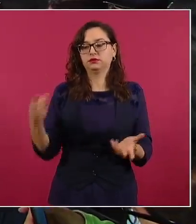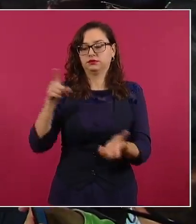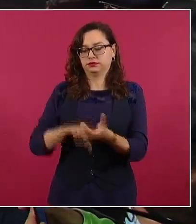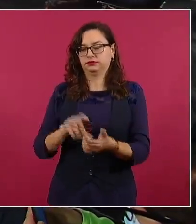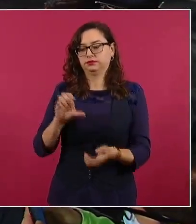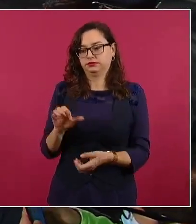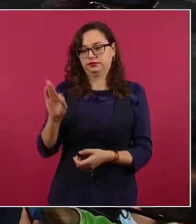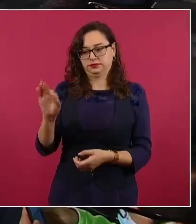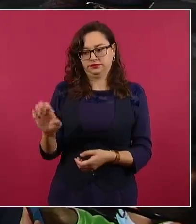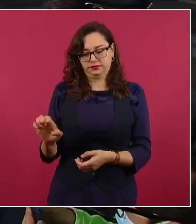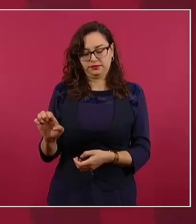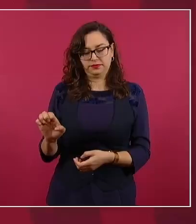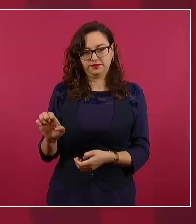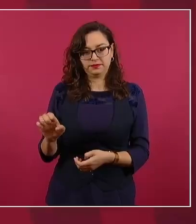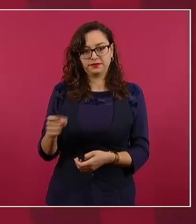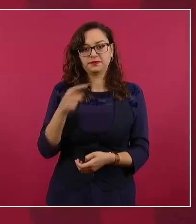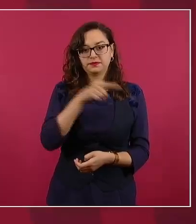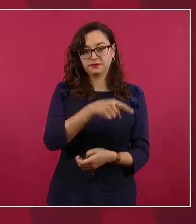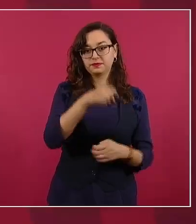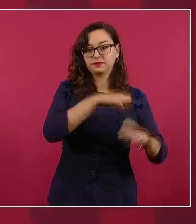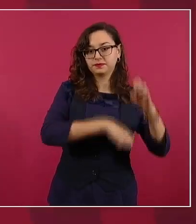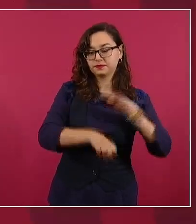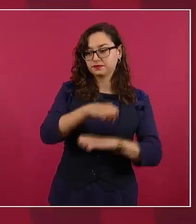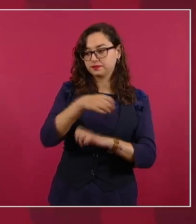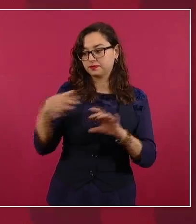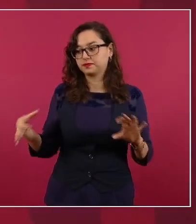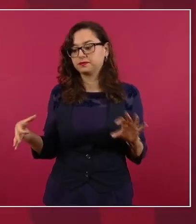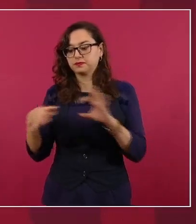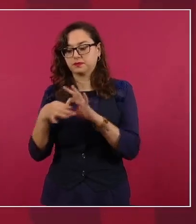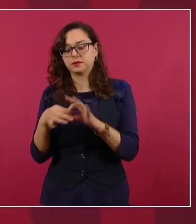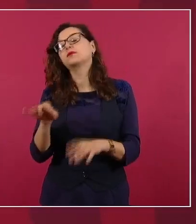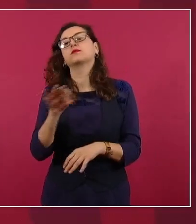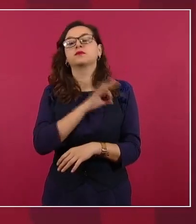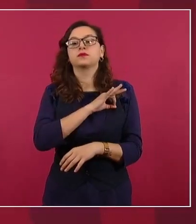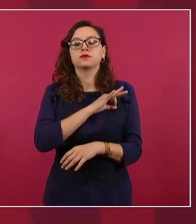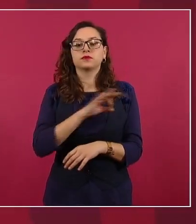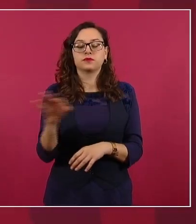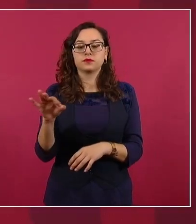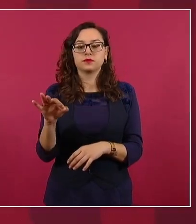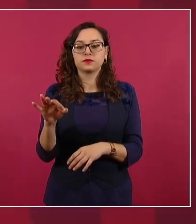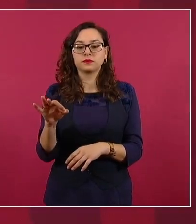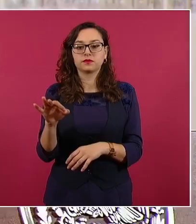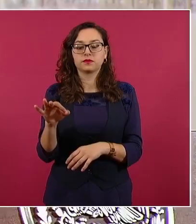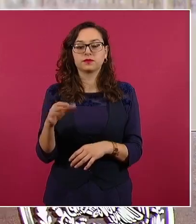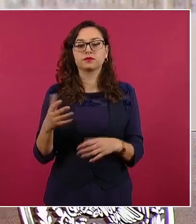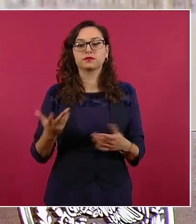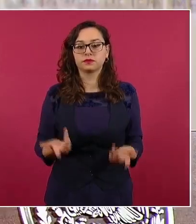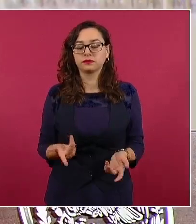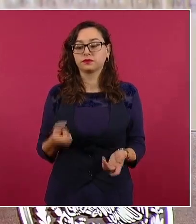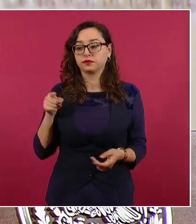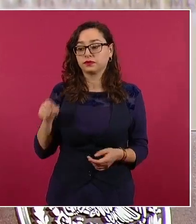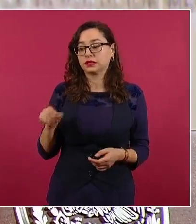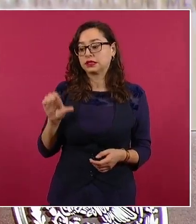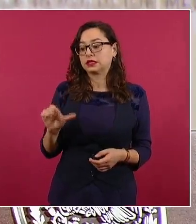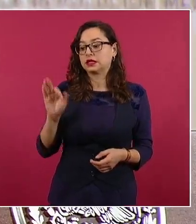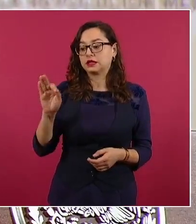empresa de la Comisión Federal de Electricidad va a dar el servicio